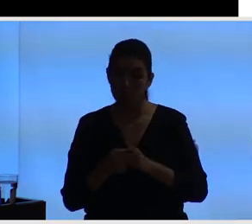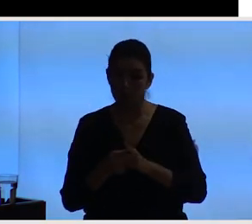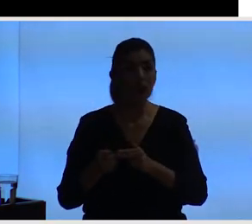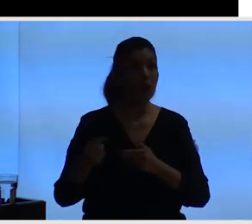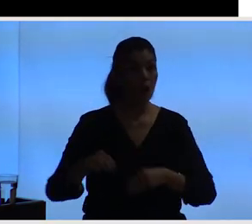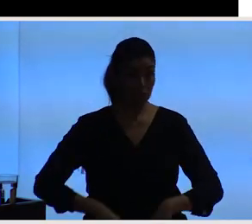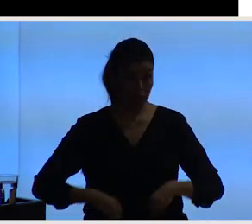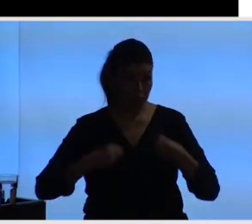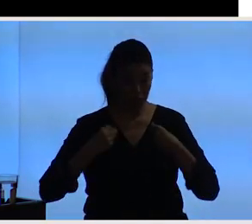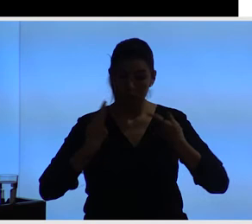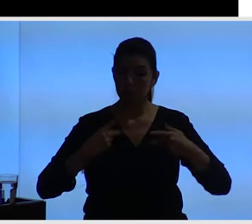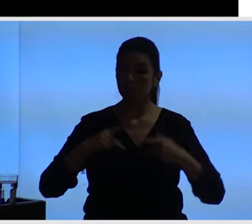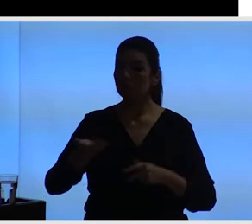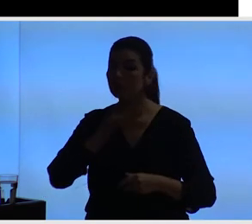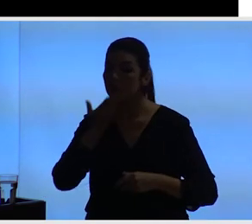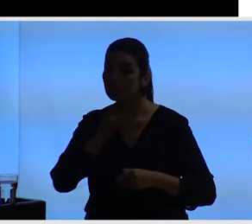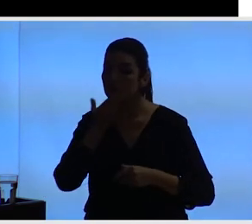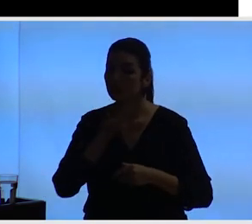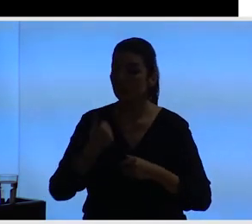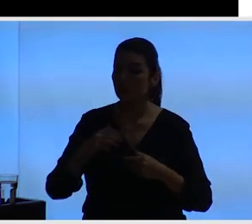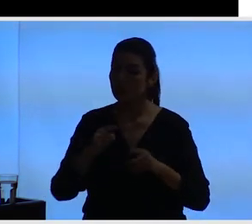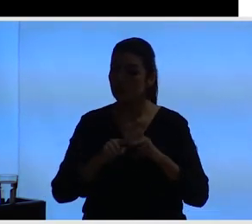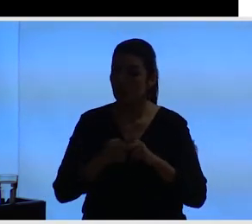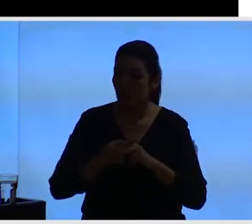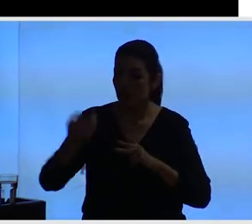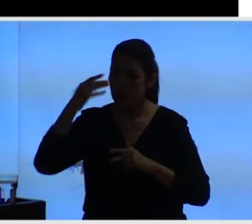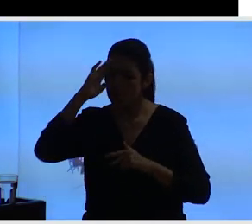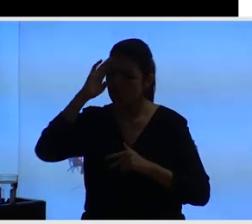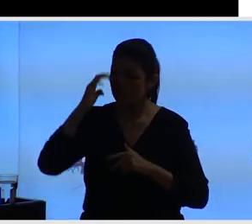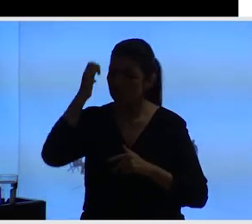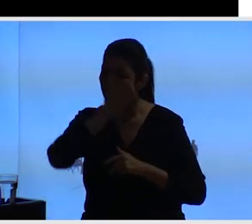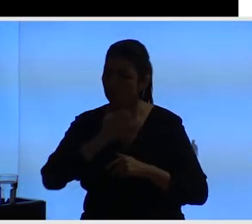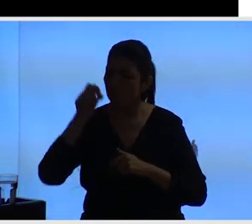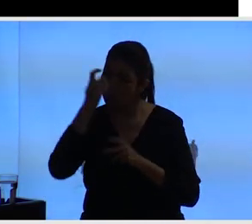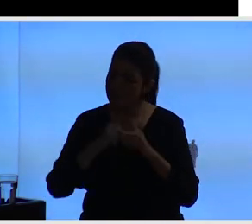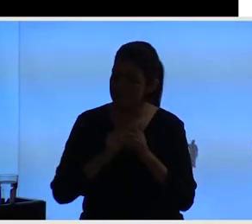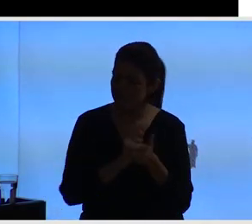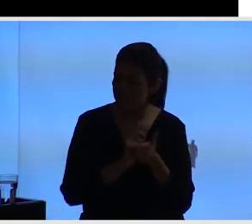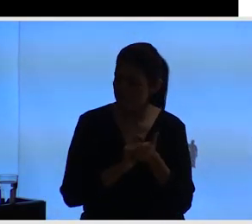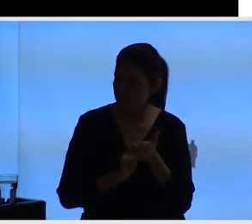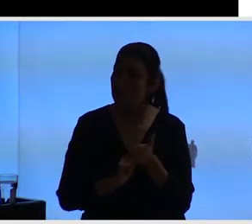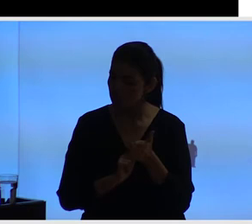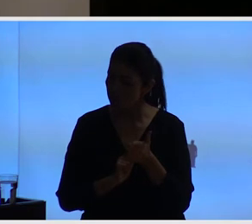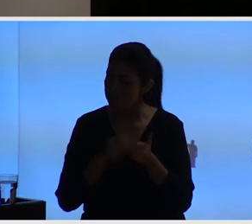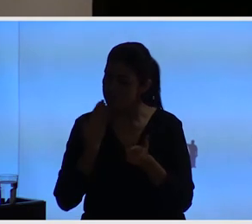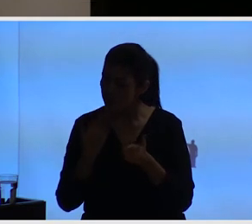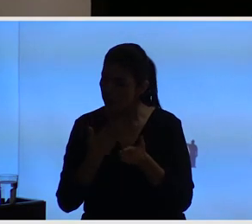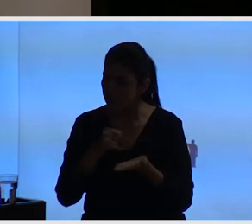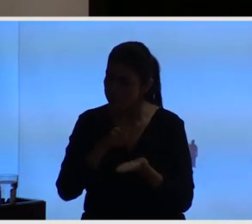si algunas de las ideas que las mediciones nos han dado son bien apropiadas.